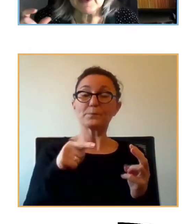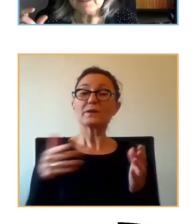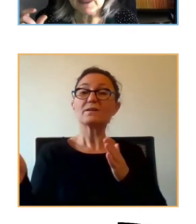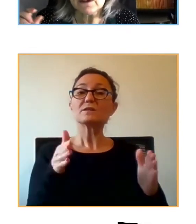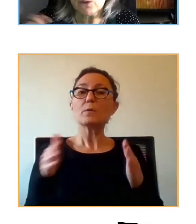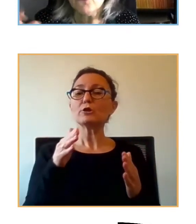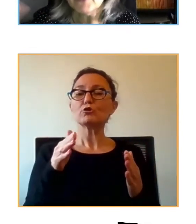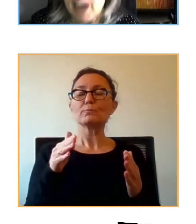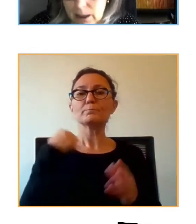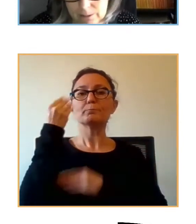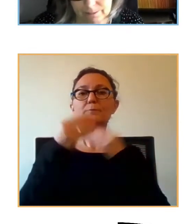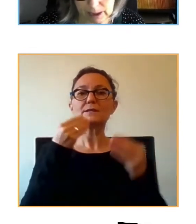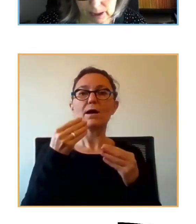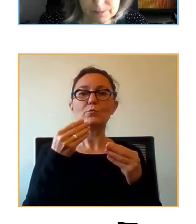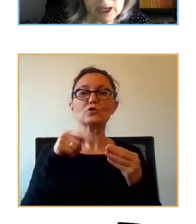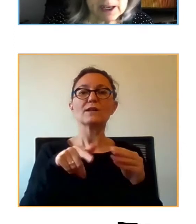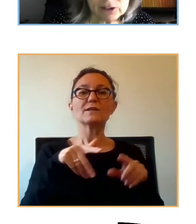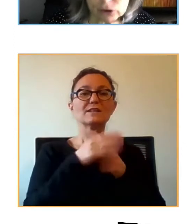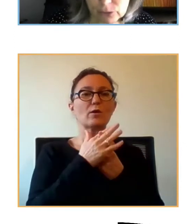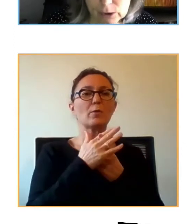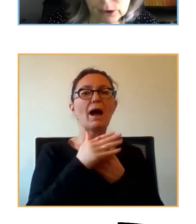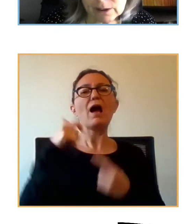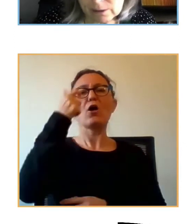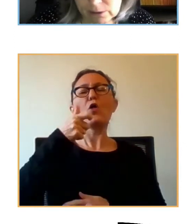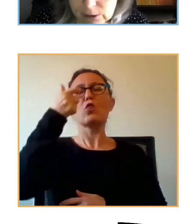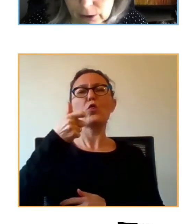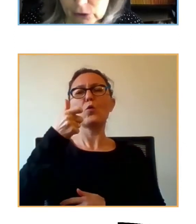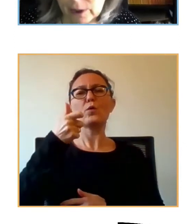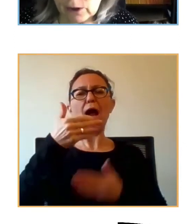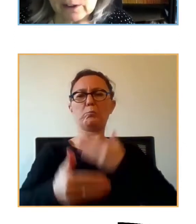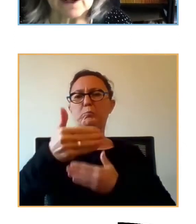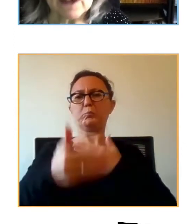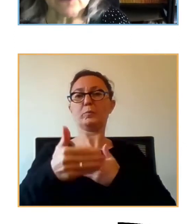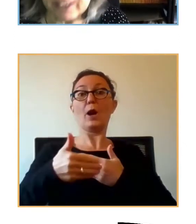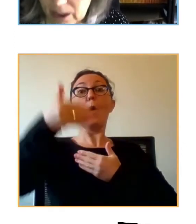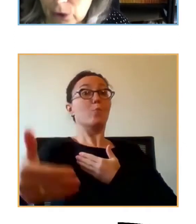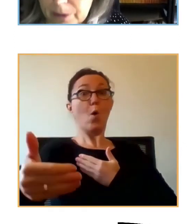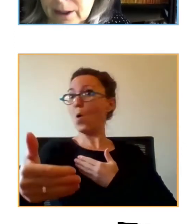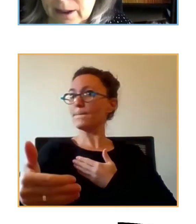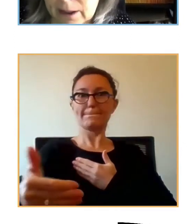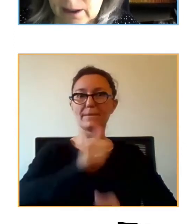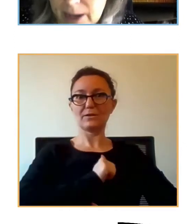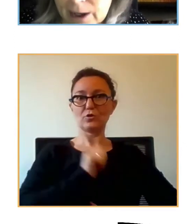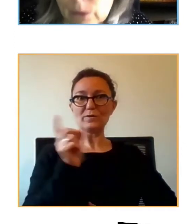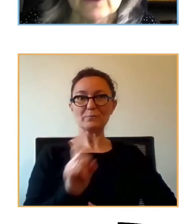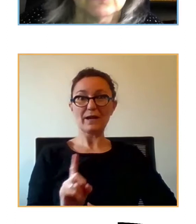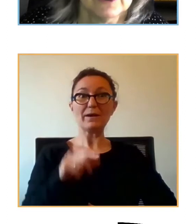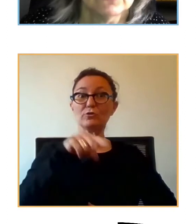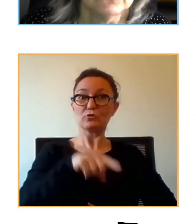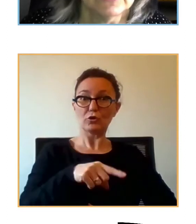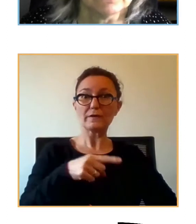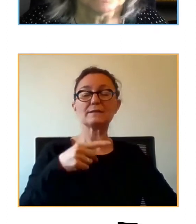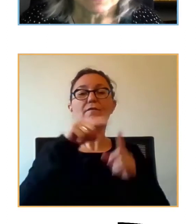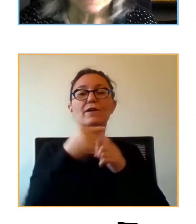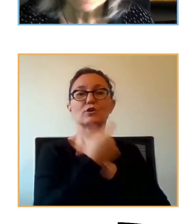probablemente un final y estos factores dentro de los factores de riesgo el ser joven era uno de los